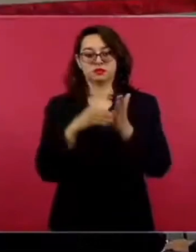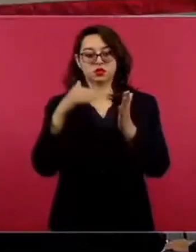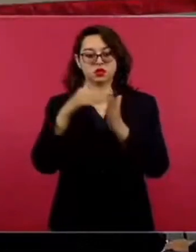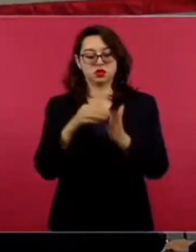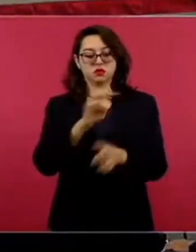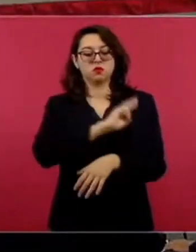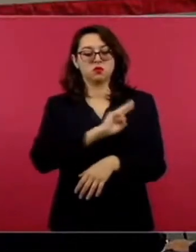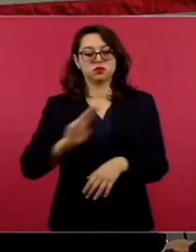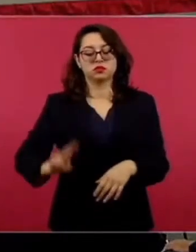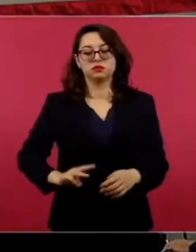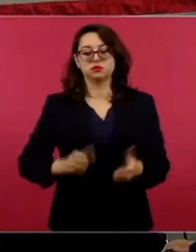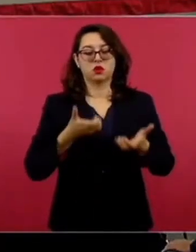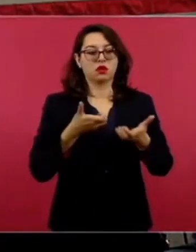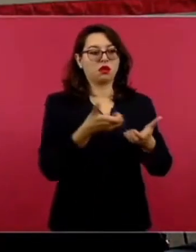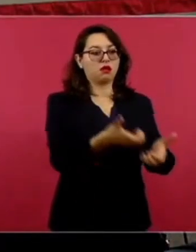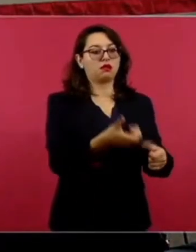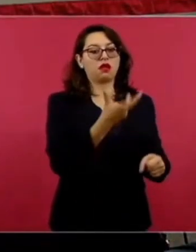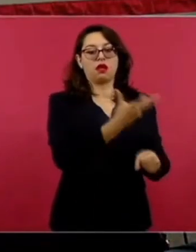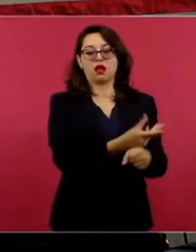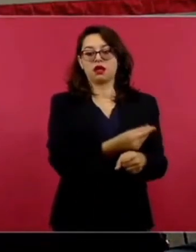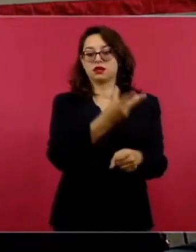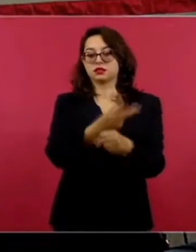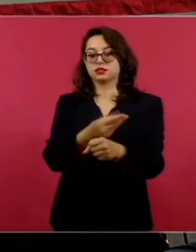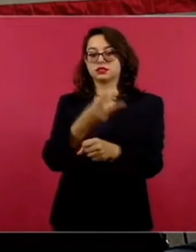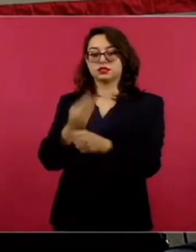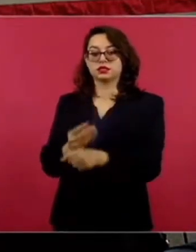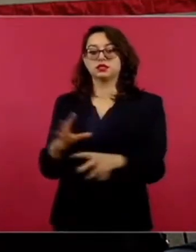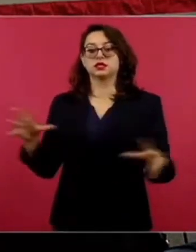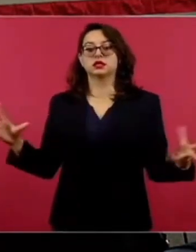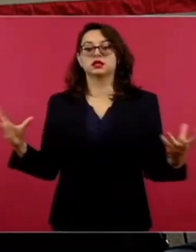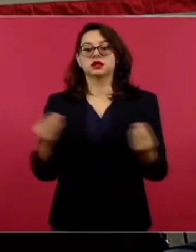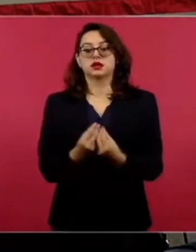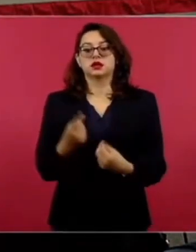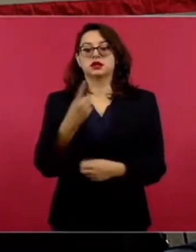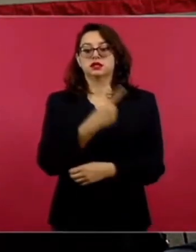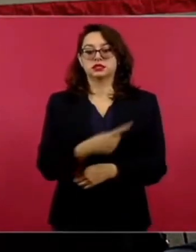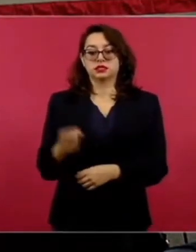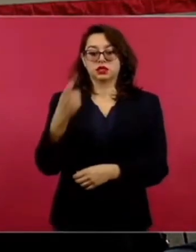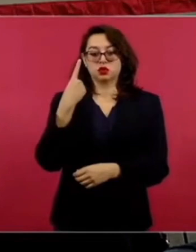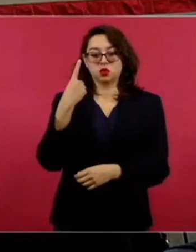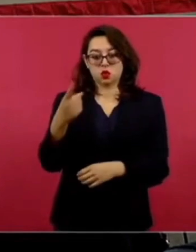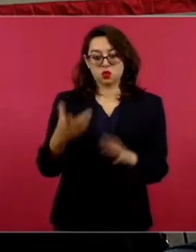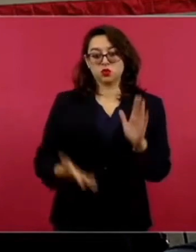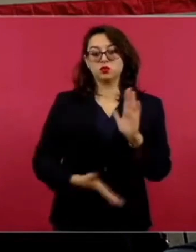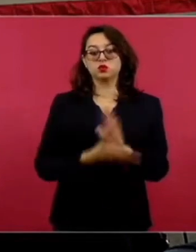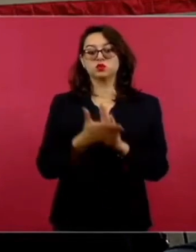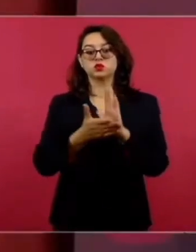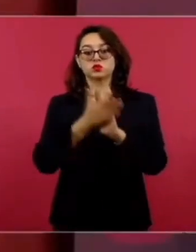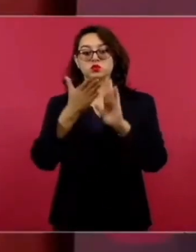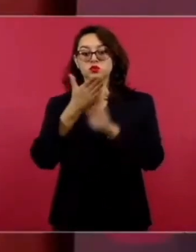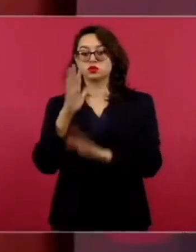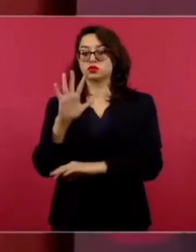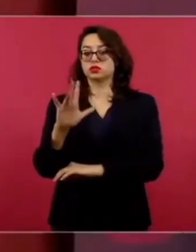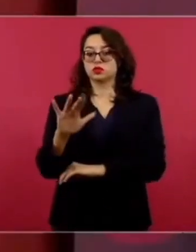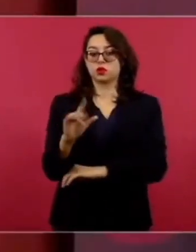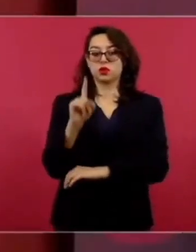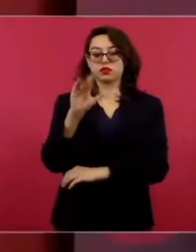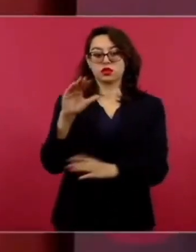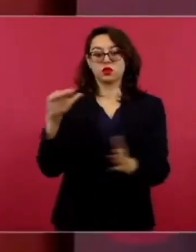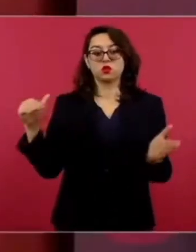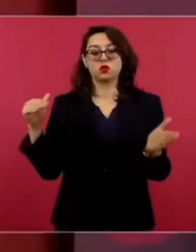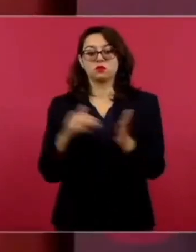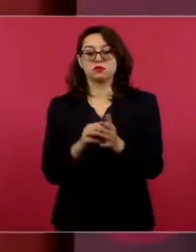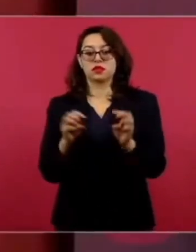diversos municipios de la entidad lleva un total de 101 obras y 51 mil